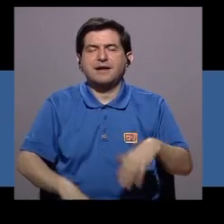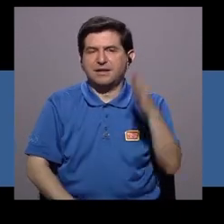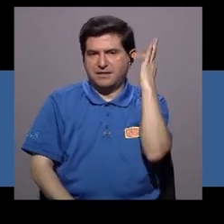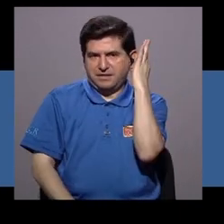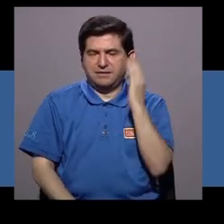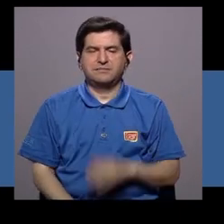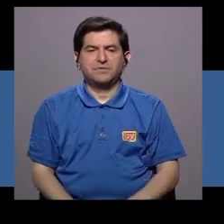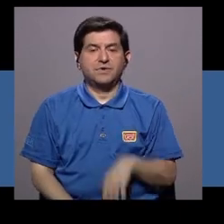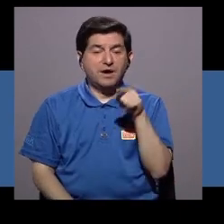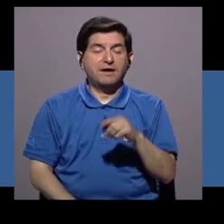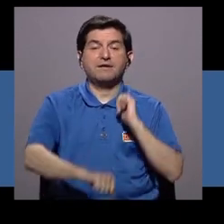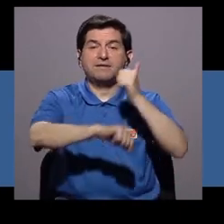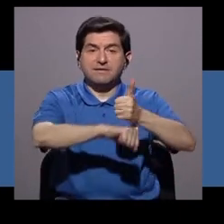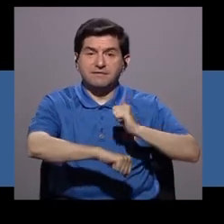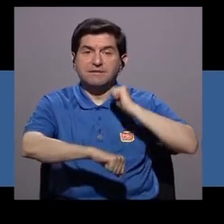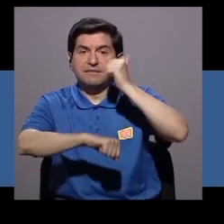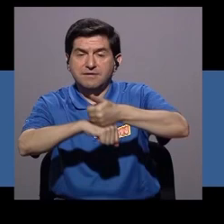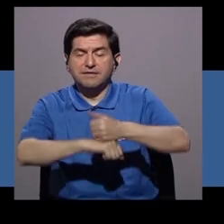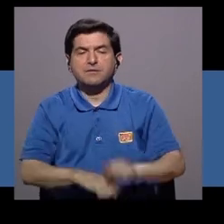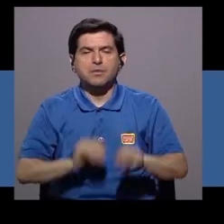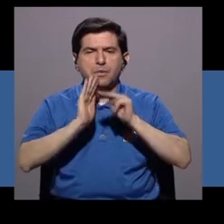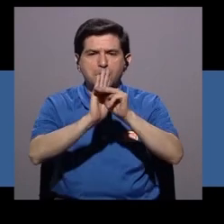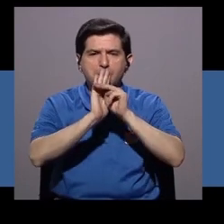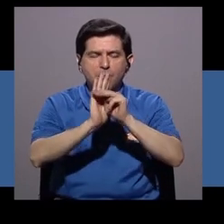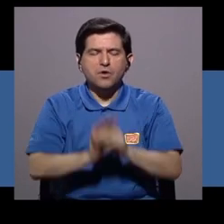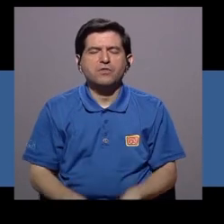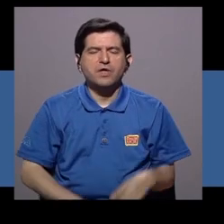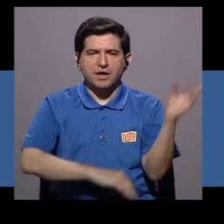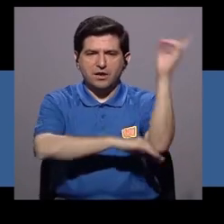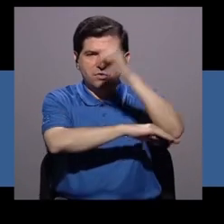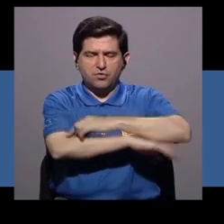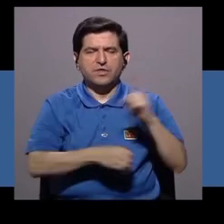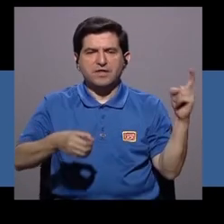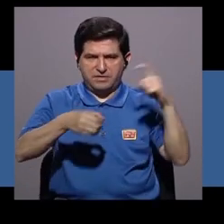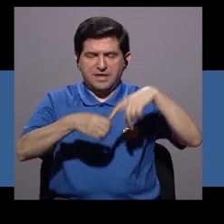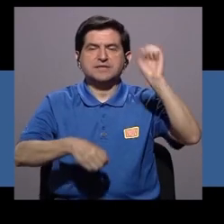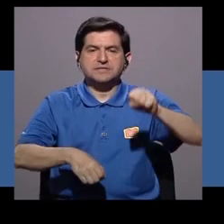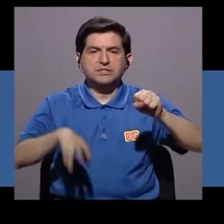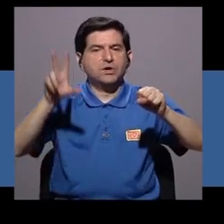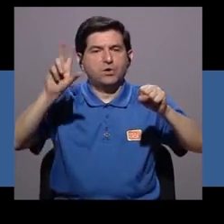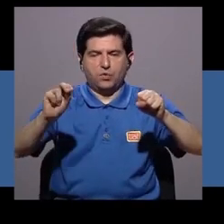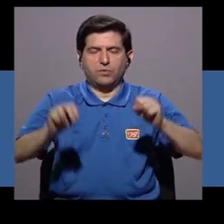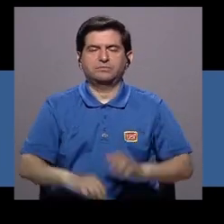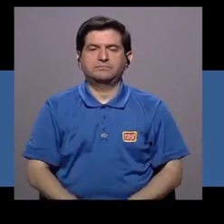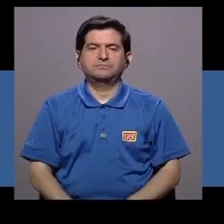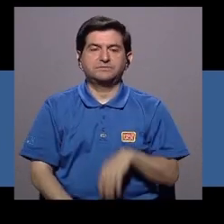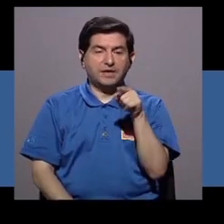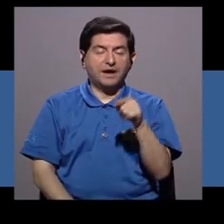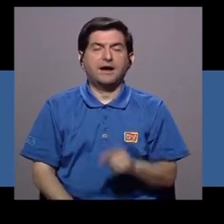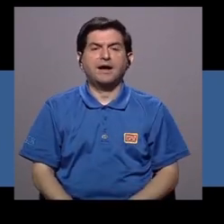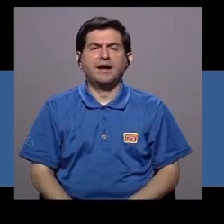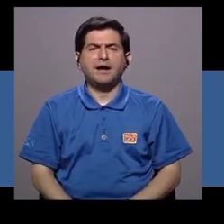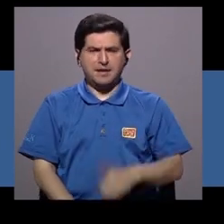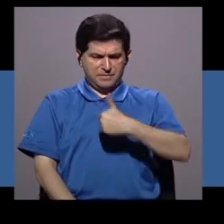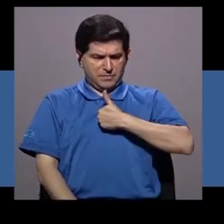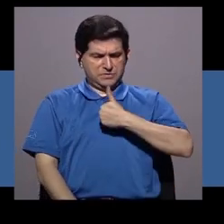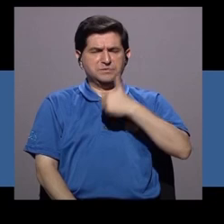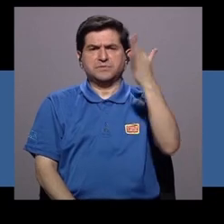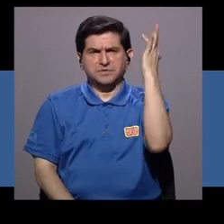en el área genital de la mujer y de esa manera se establecen esos patrones de días fértiles y de días infértiles. Eso es algo que